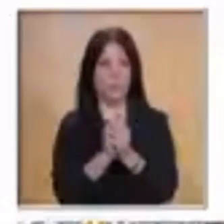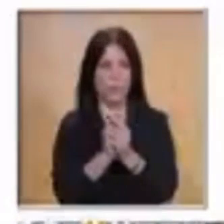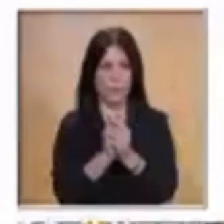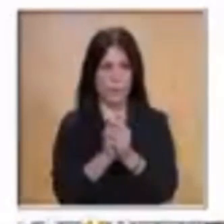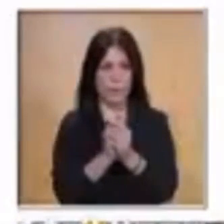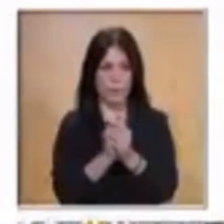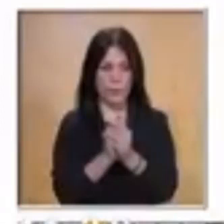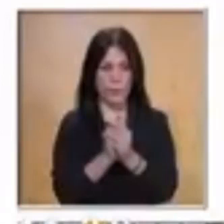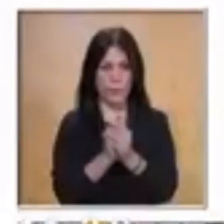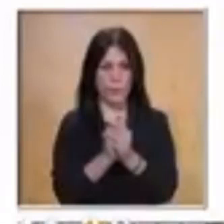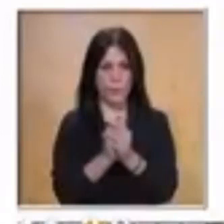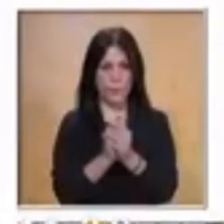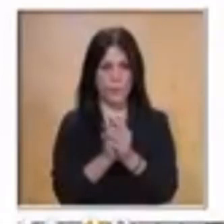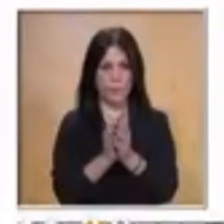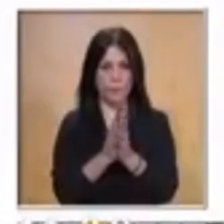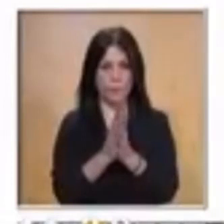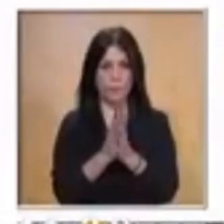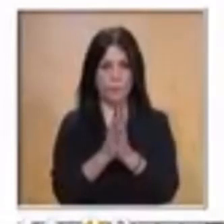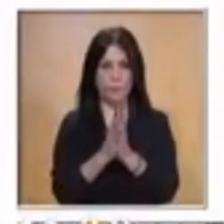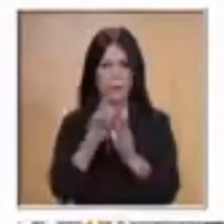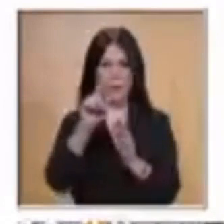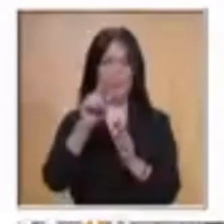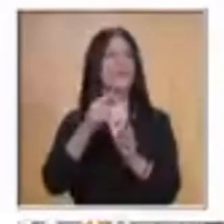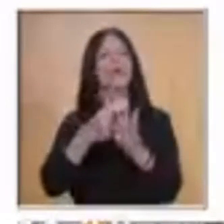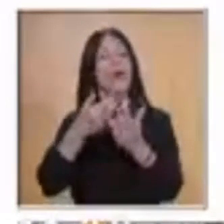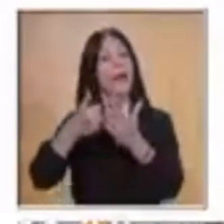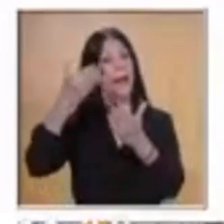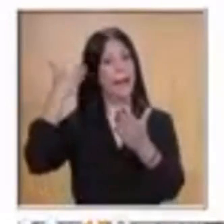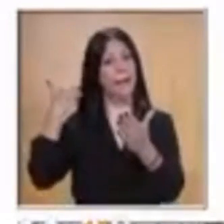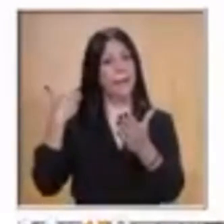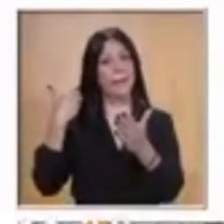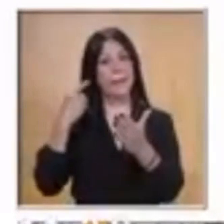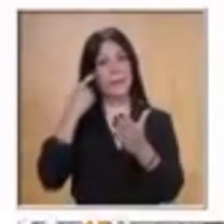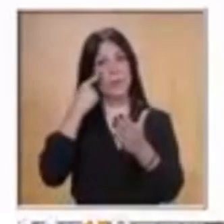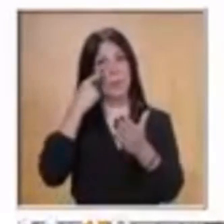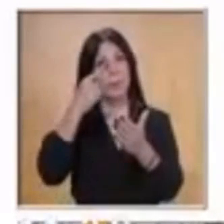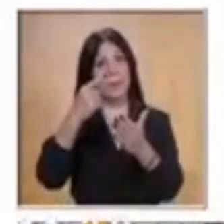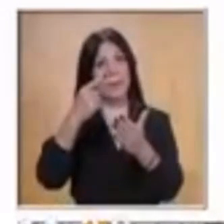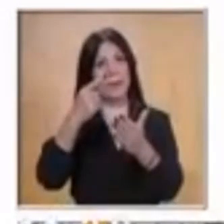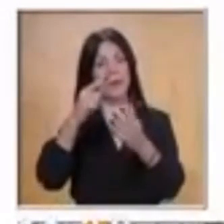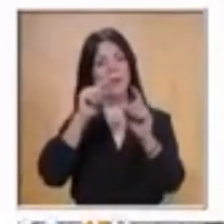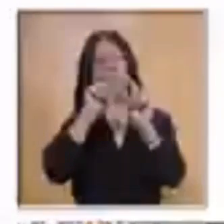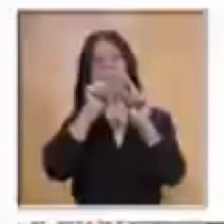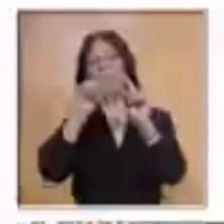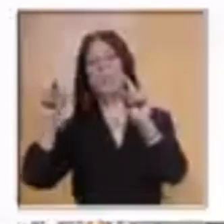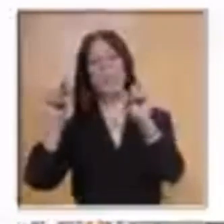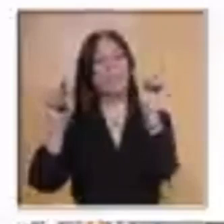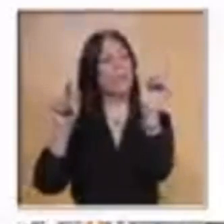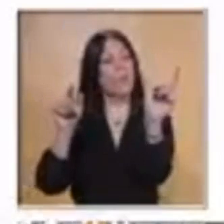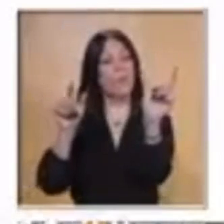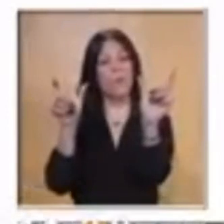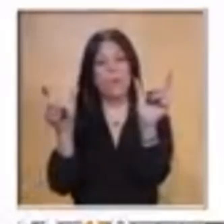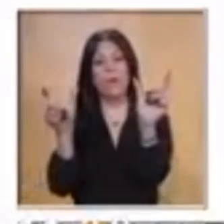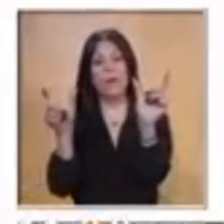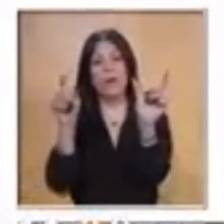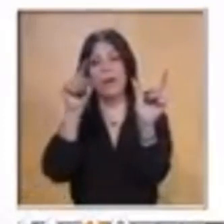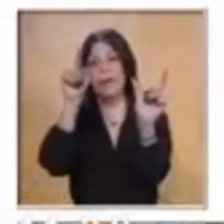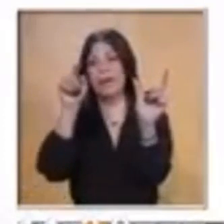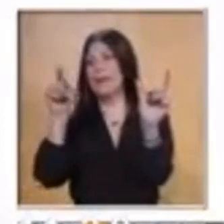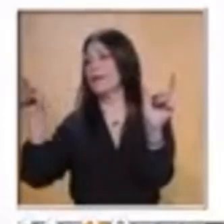Como en el ejercicio anterior vas a encontrar un número que multiplicado por 3 te dé como resultado 9.